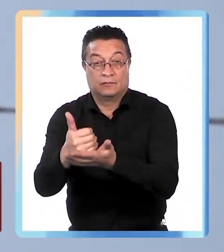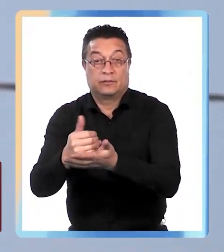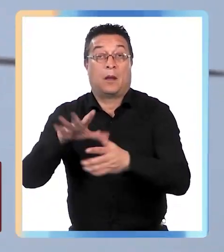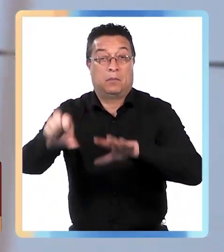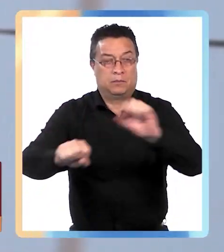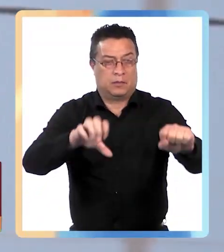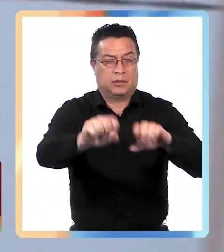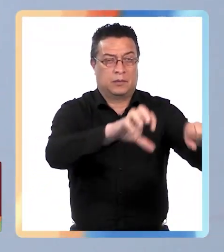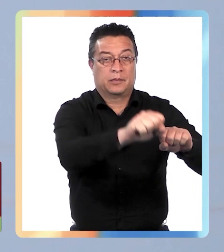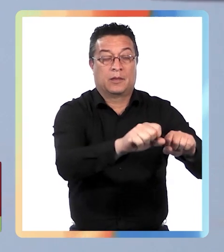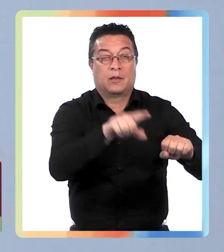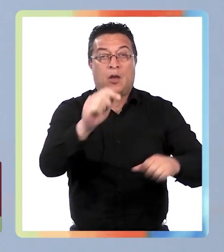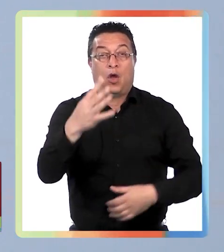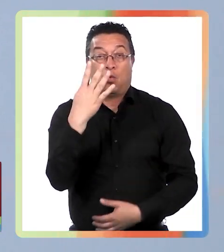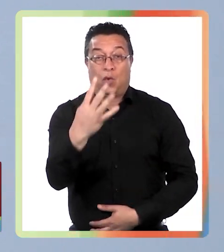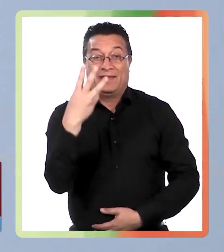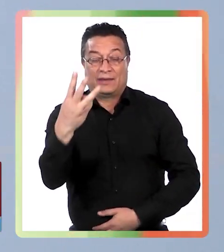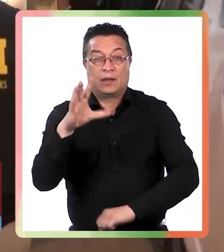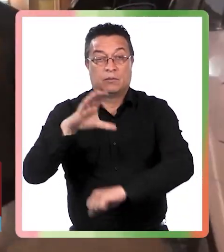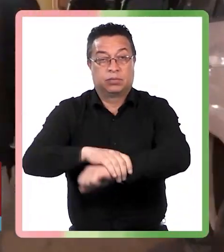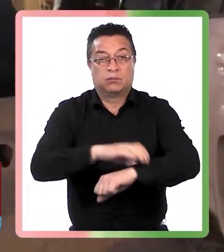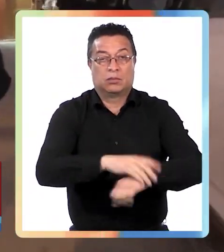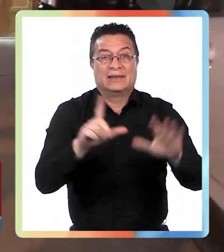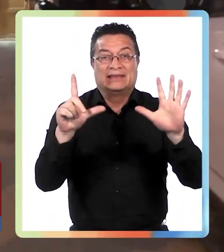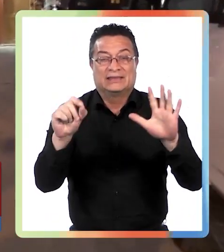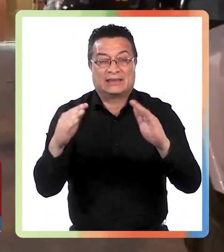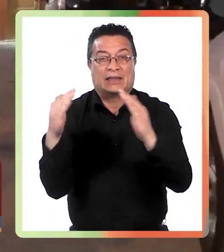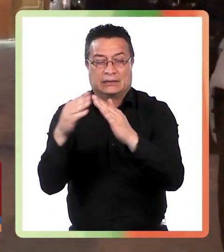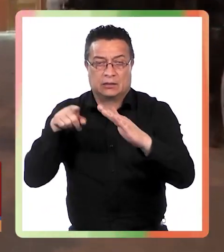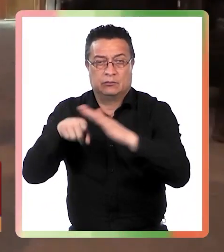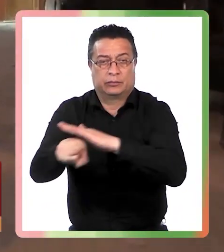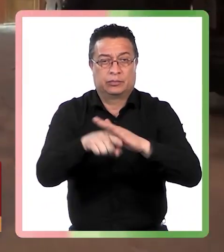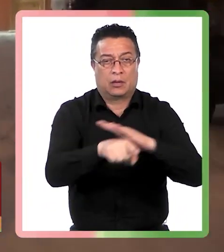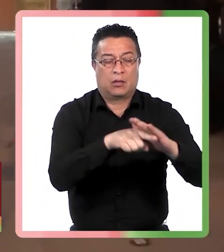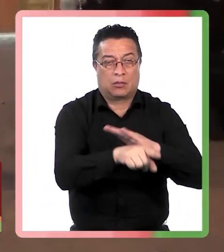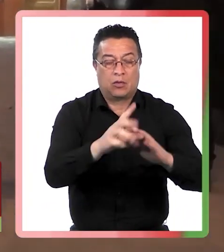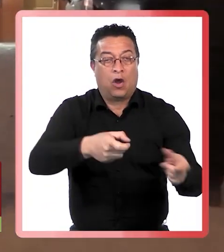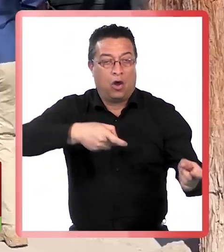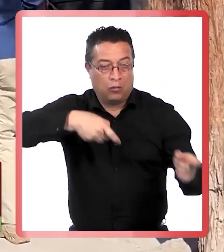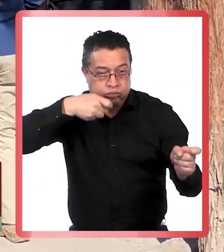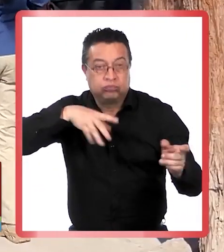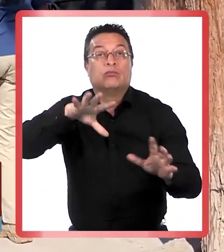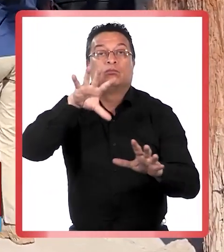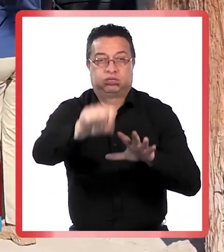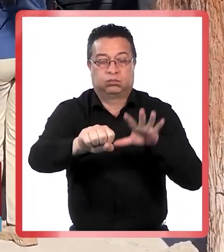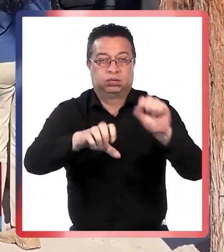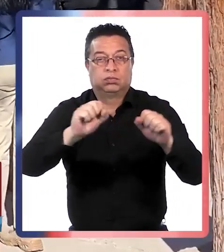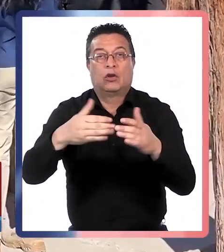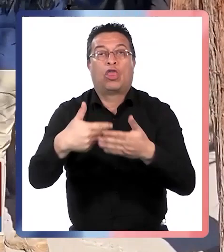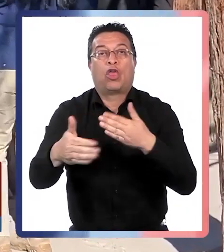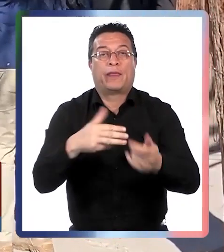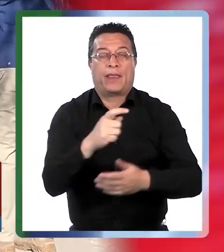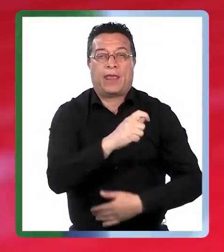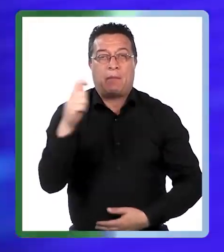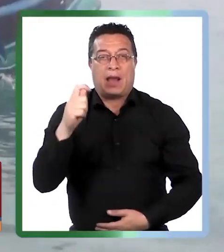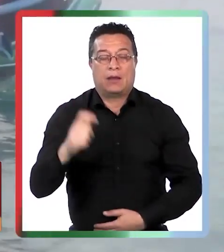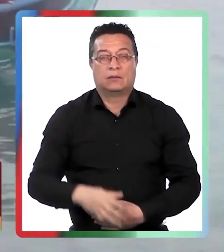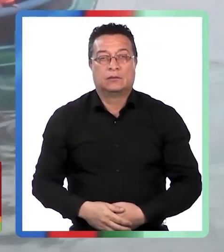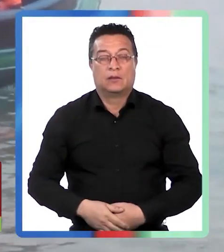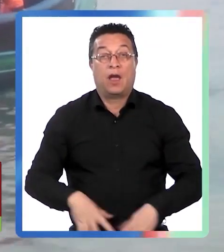Operación Cacerío dejó 43 detenidos, 70 domicilios allanados y fusiles incautados en Tarapacá.